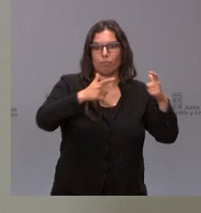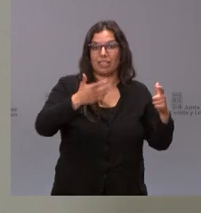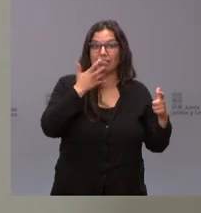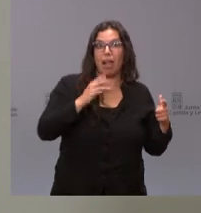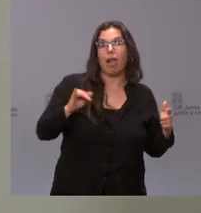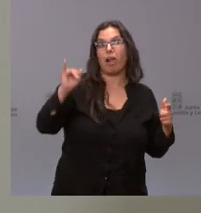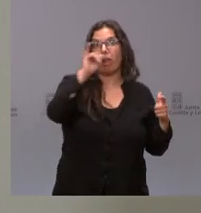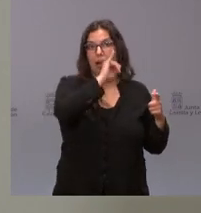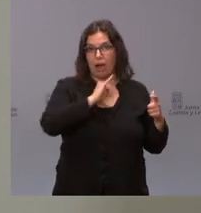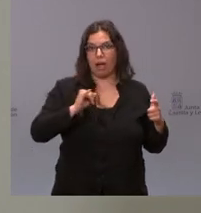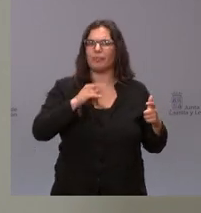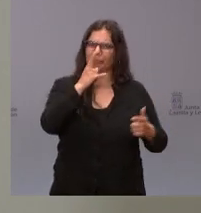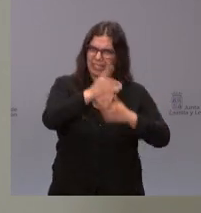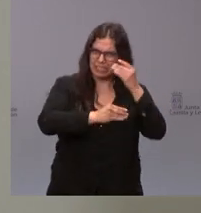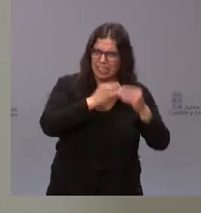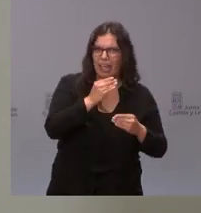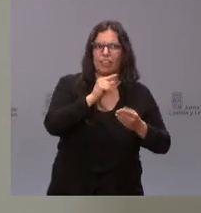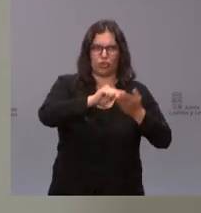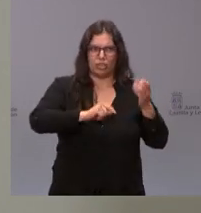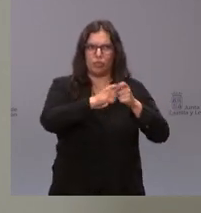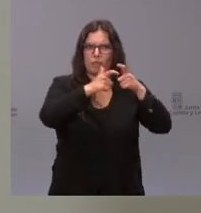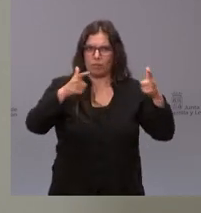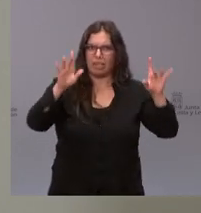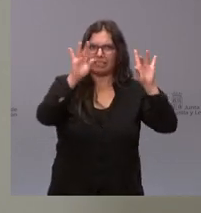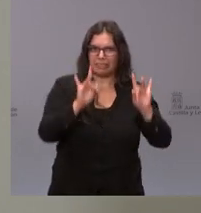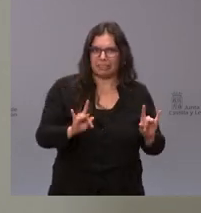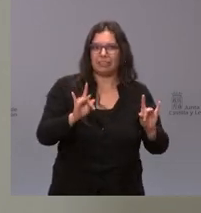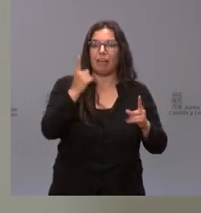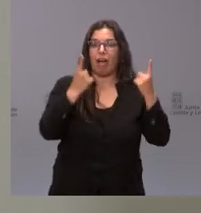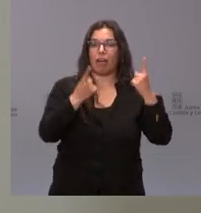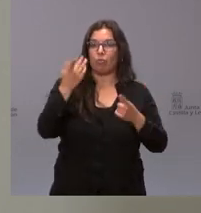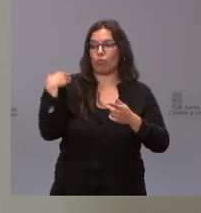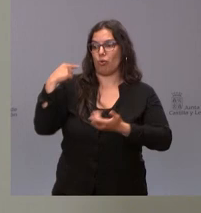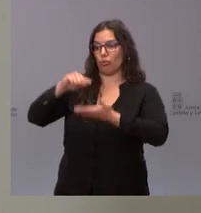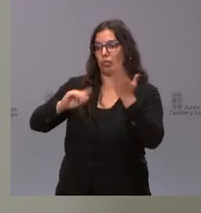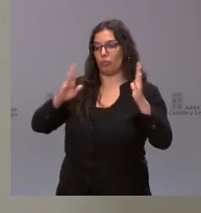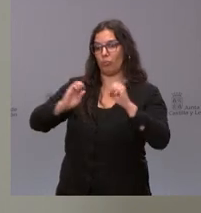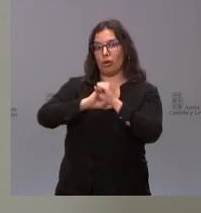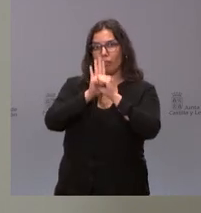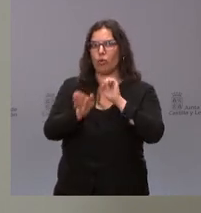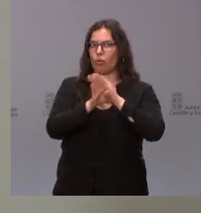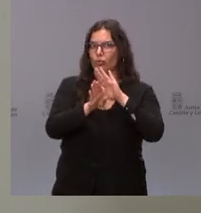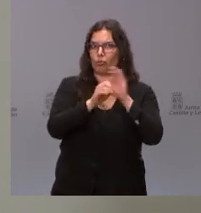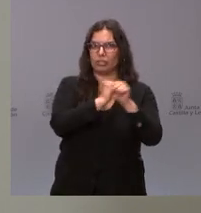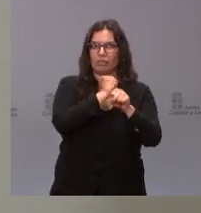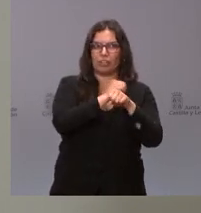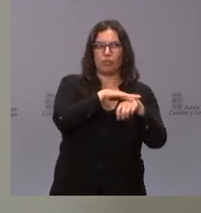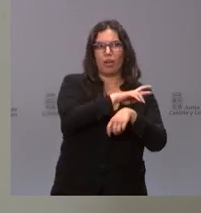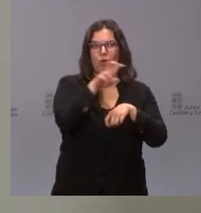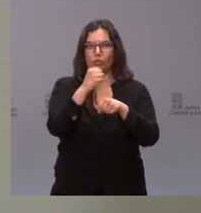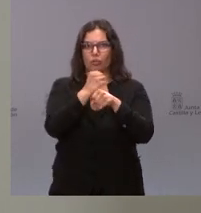se está haciendo y se van a reforzar y muchos de los que se han tenido durante la pandemia pues ahí seguimos contando con ellos para estas actividades